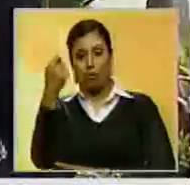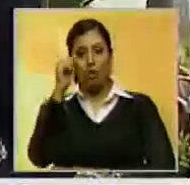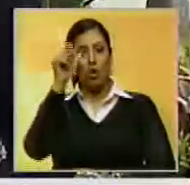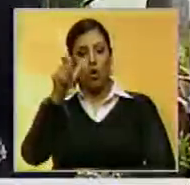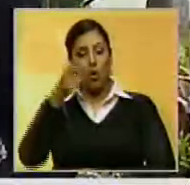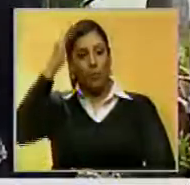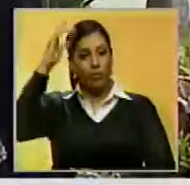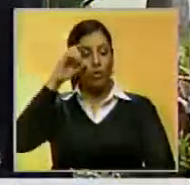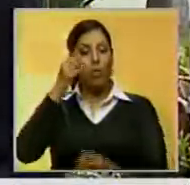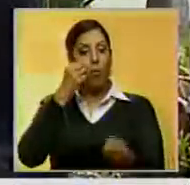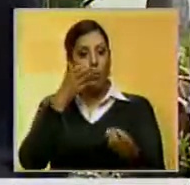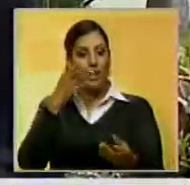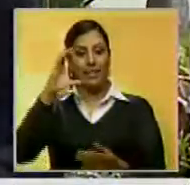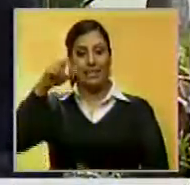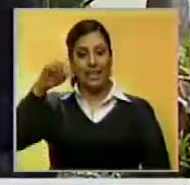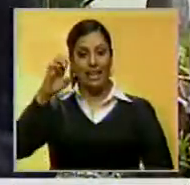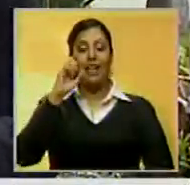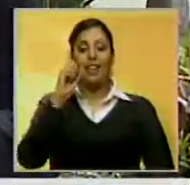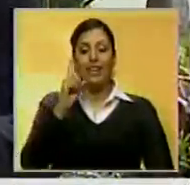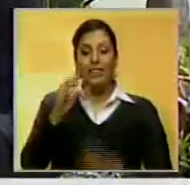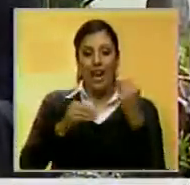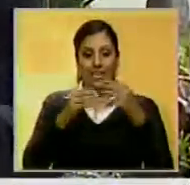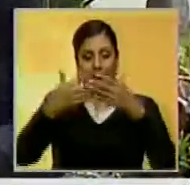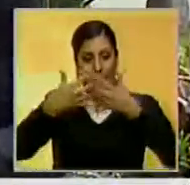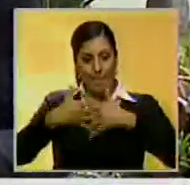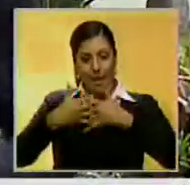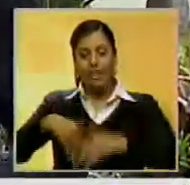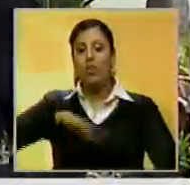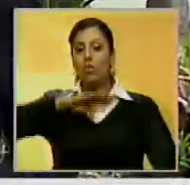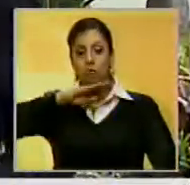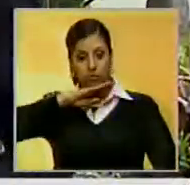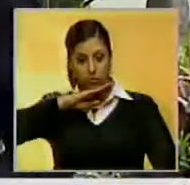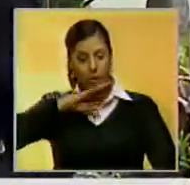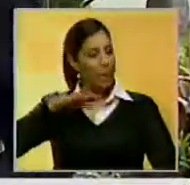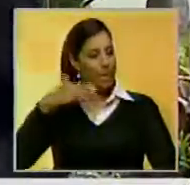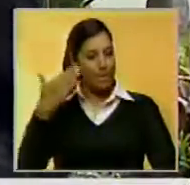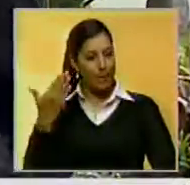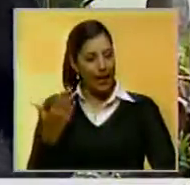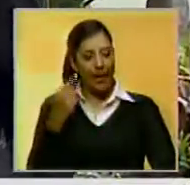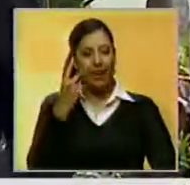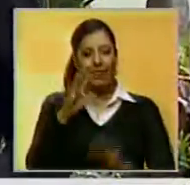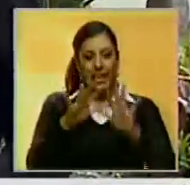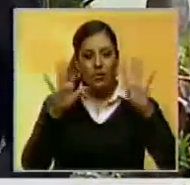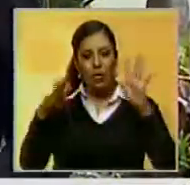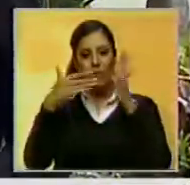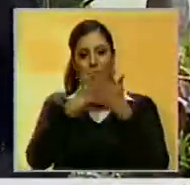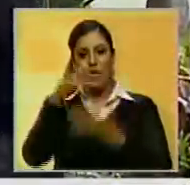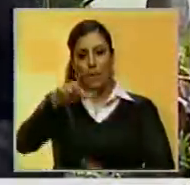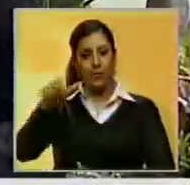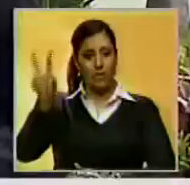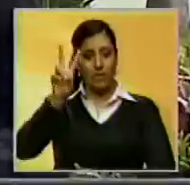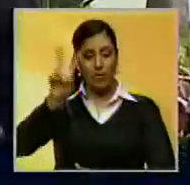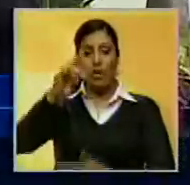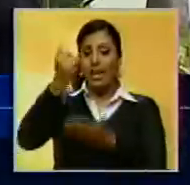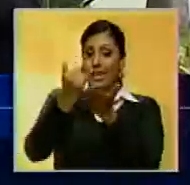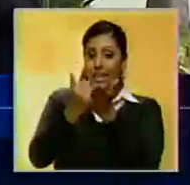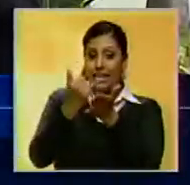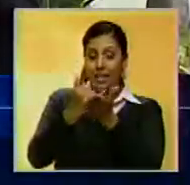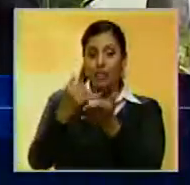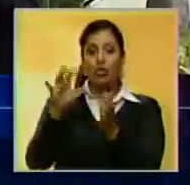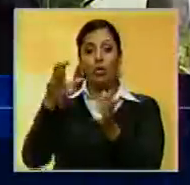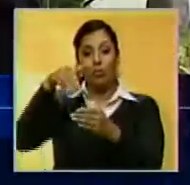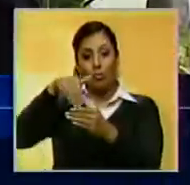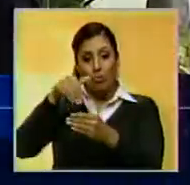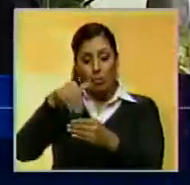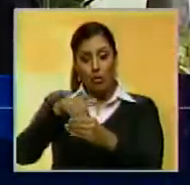Ramos Ayub señaló que el CNE debe instalar la cantidad de máquinas suficientes para que más de 19 millones de venezolanos que están inscritos en